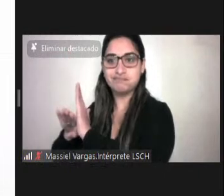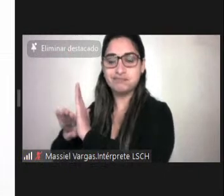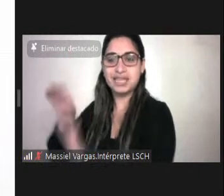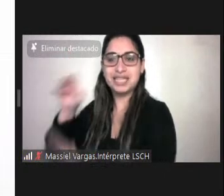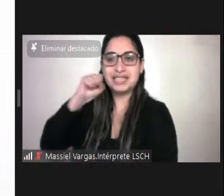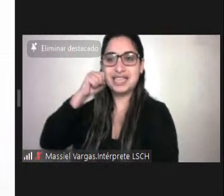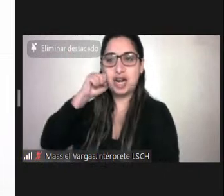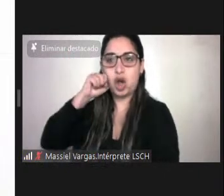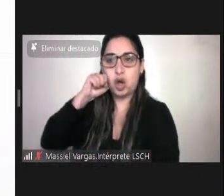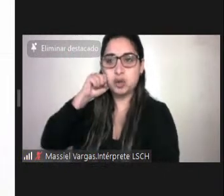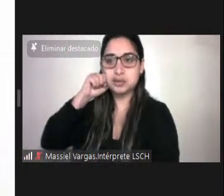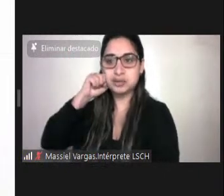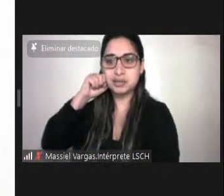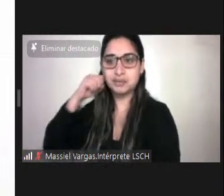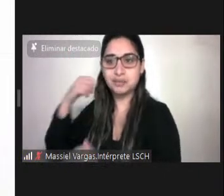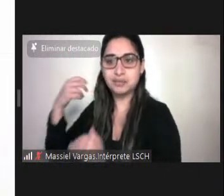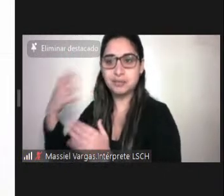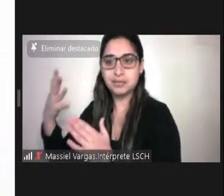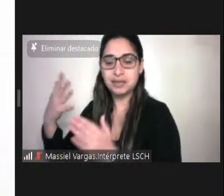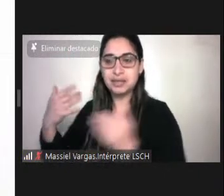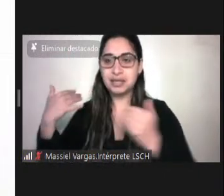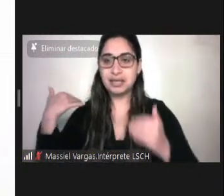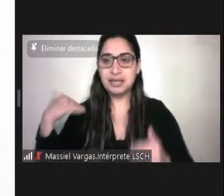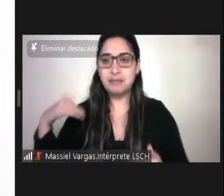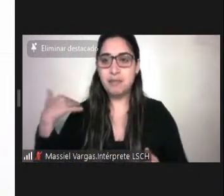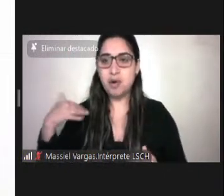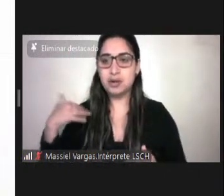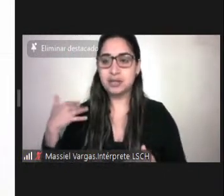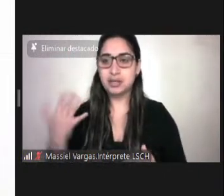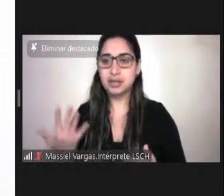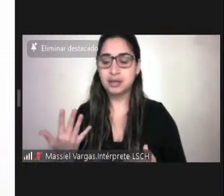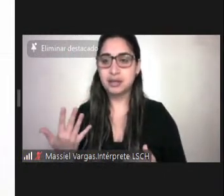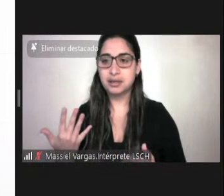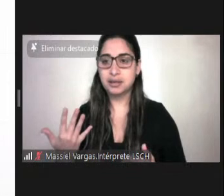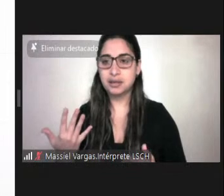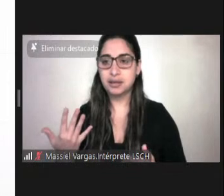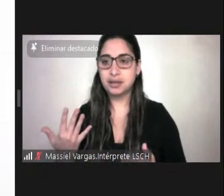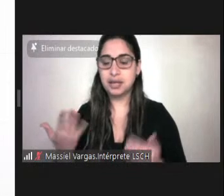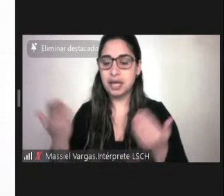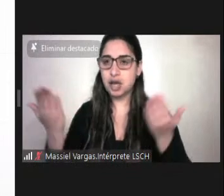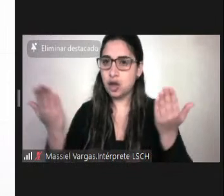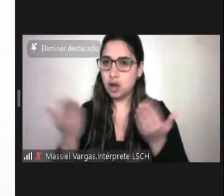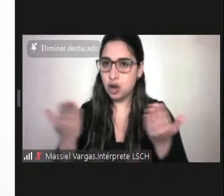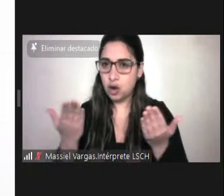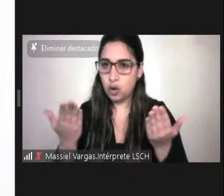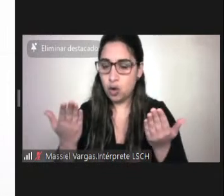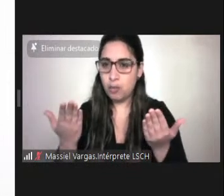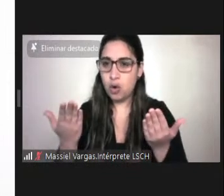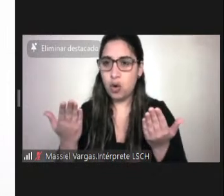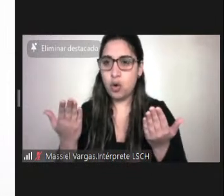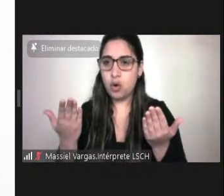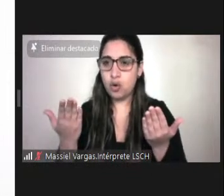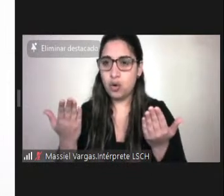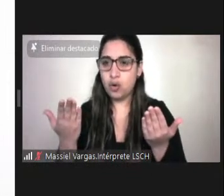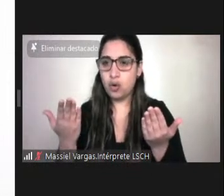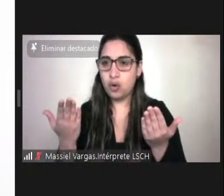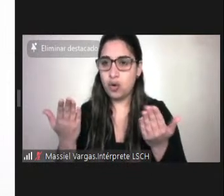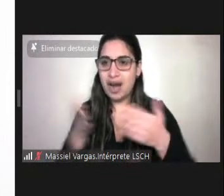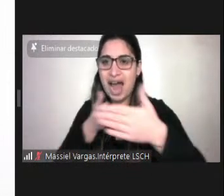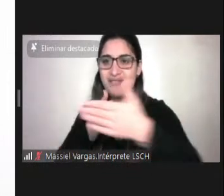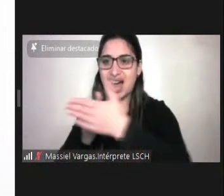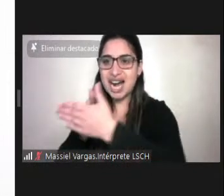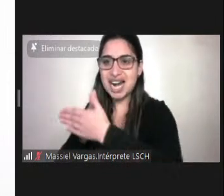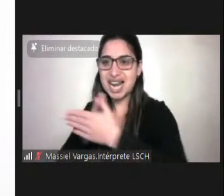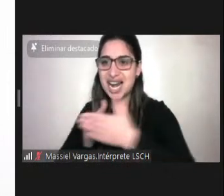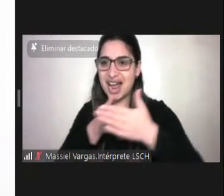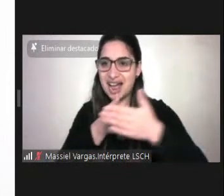y es tan importante cómo ahora se relevan las barreras del entorno como el